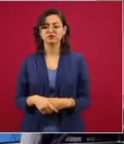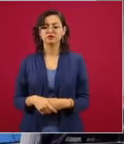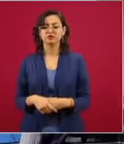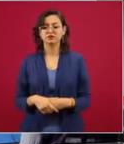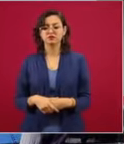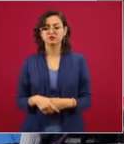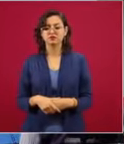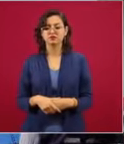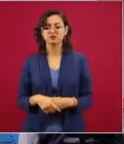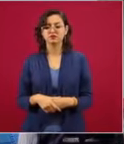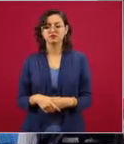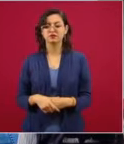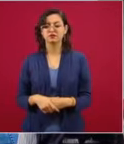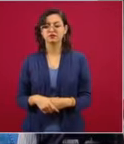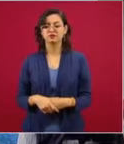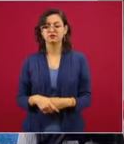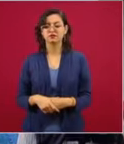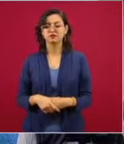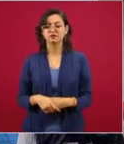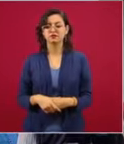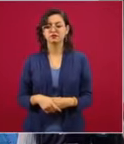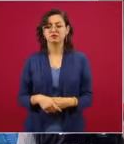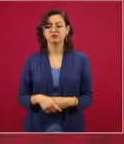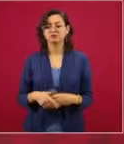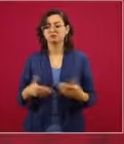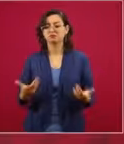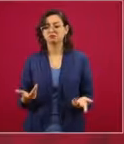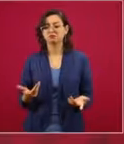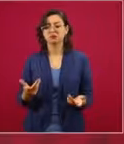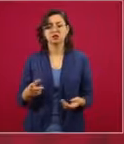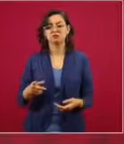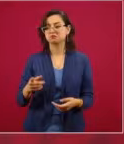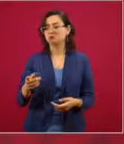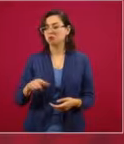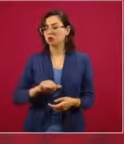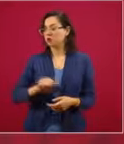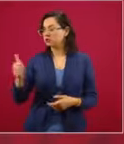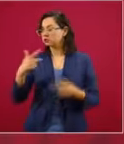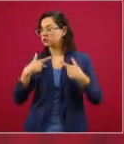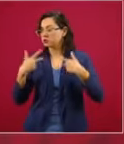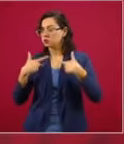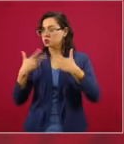en el caso de los que no tienen seguridad social,